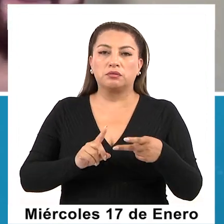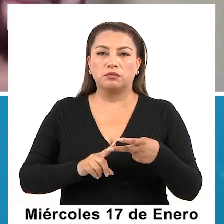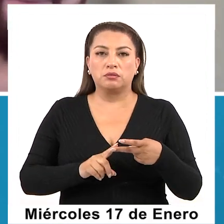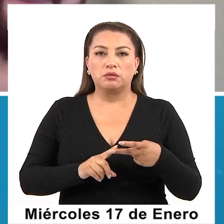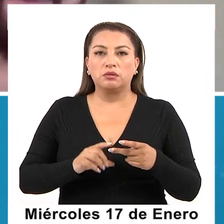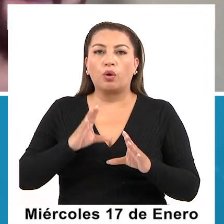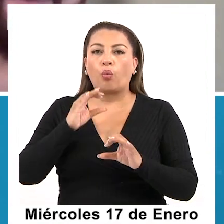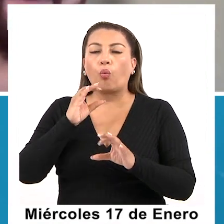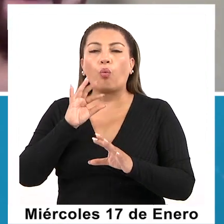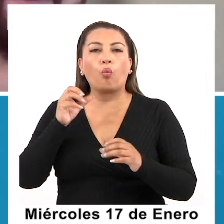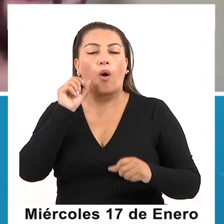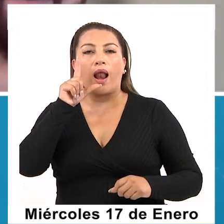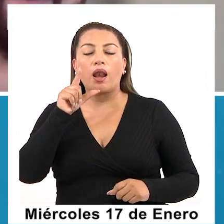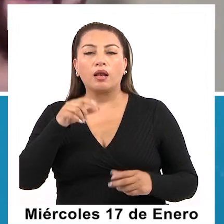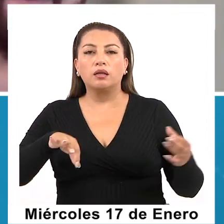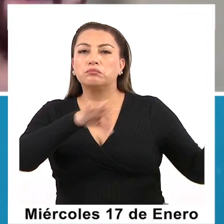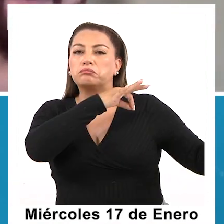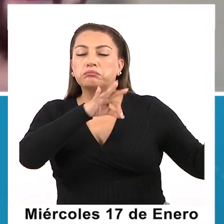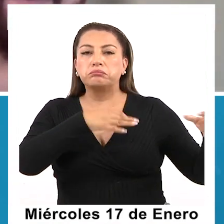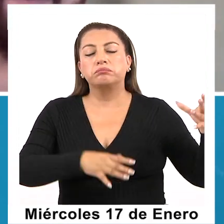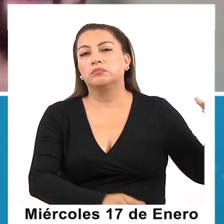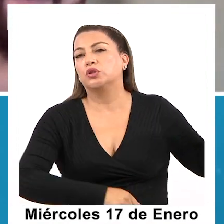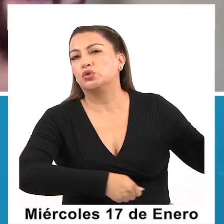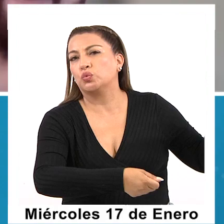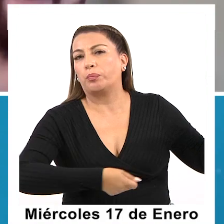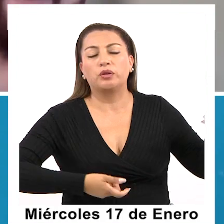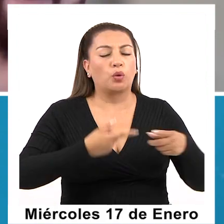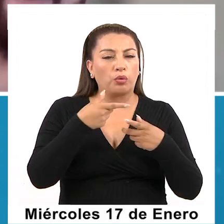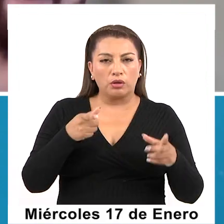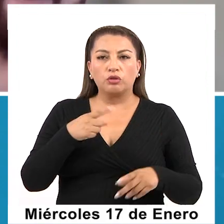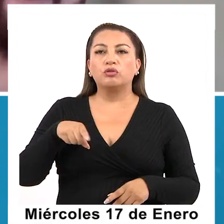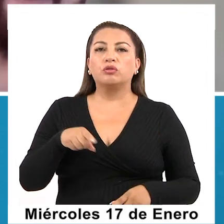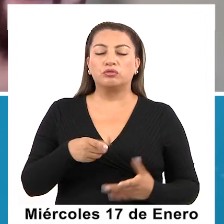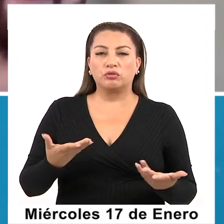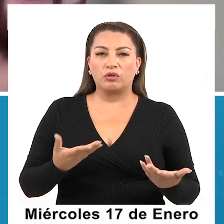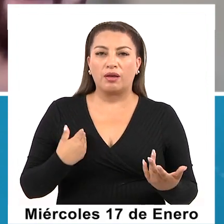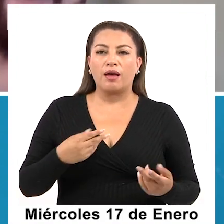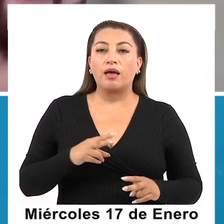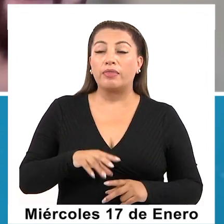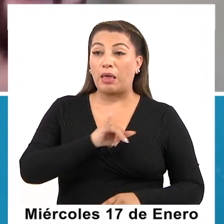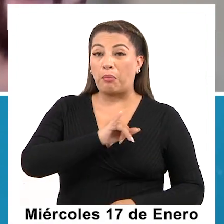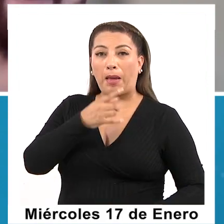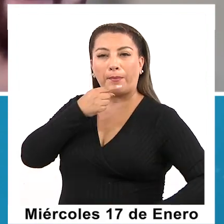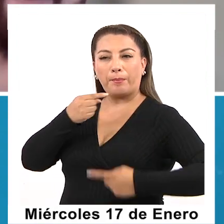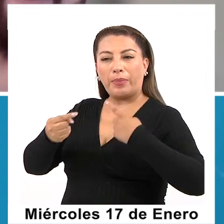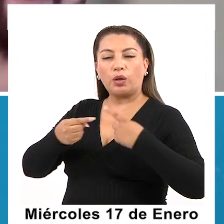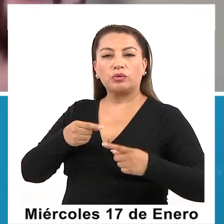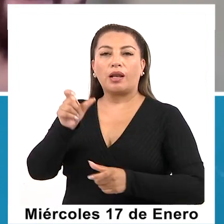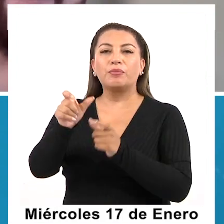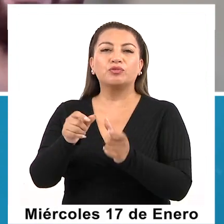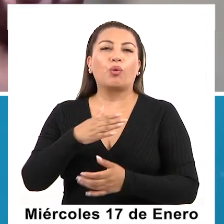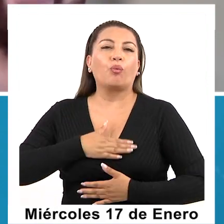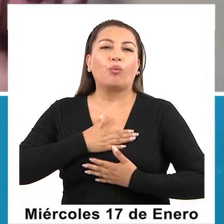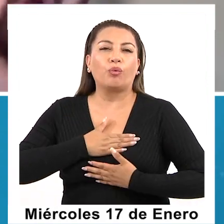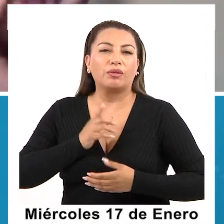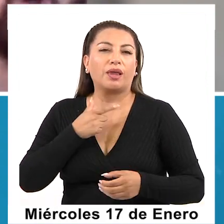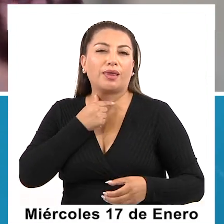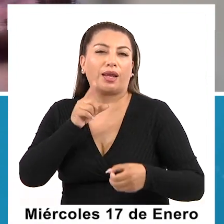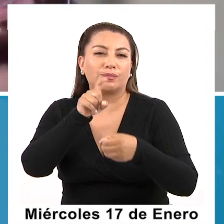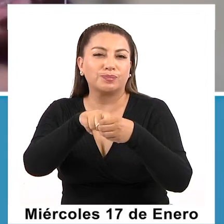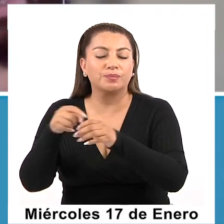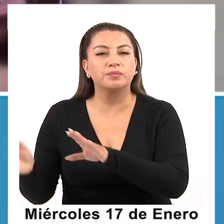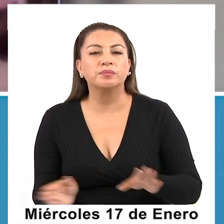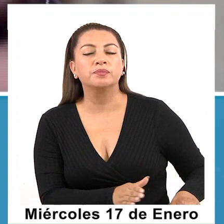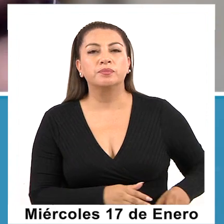Instrumento. Y nosotros realizamos la gestión de realizar la entrevista con los interesados. Perfecto.